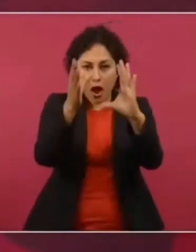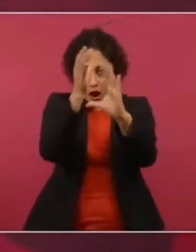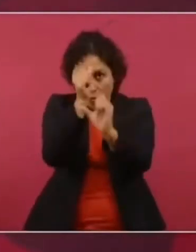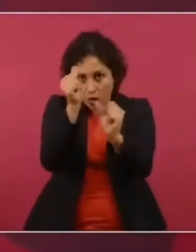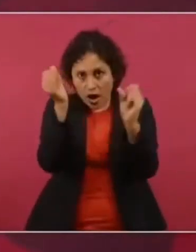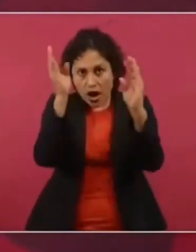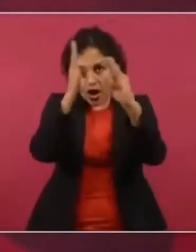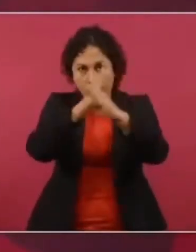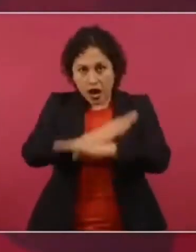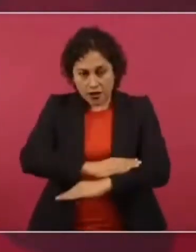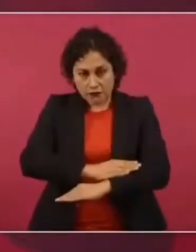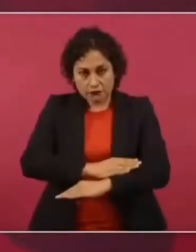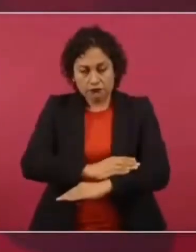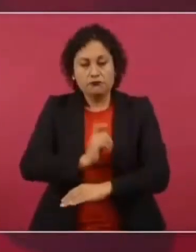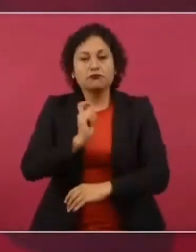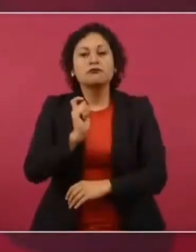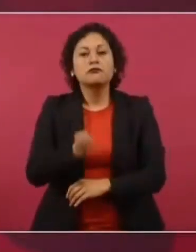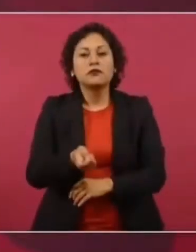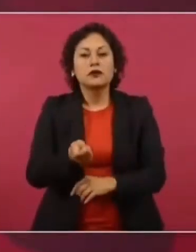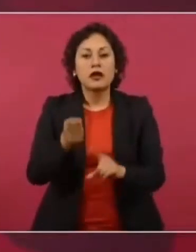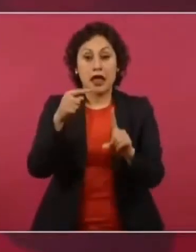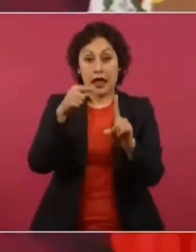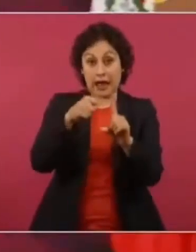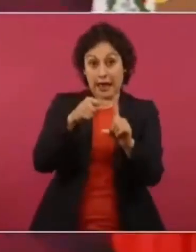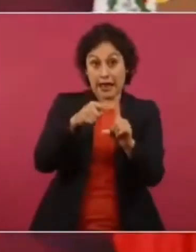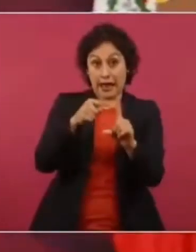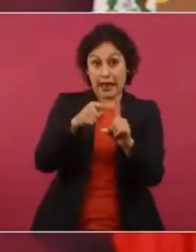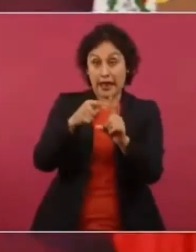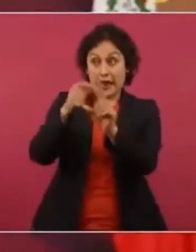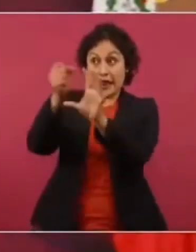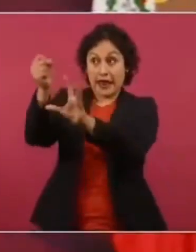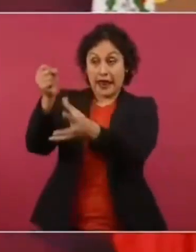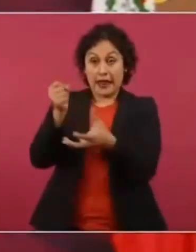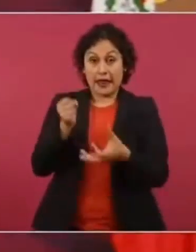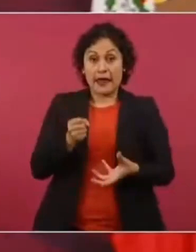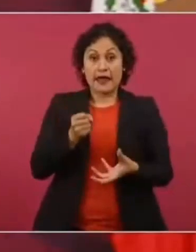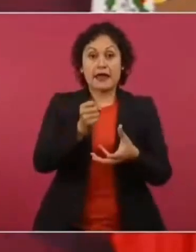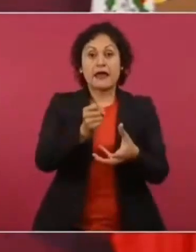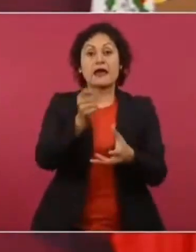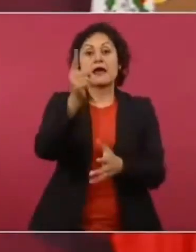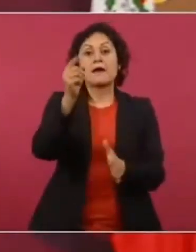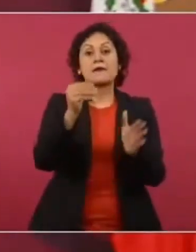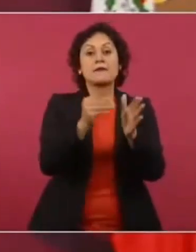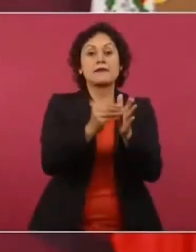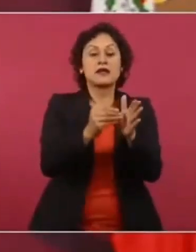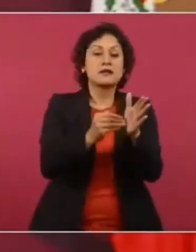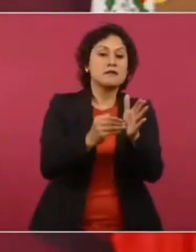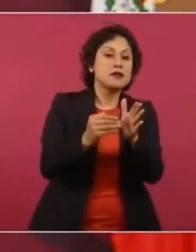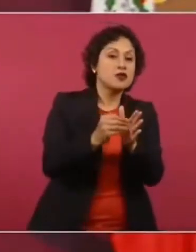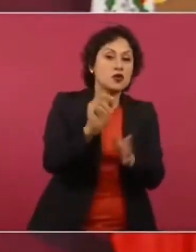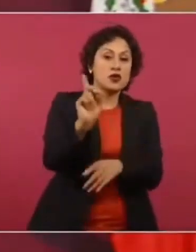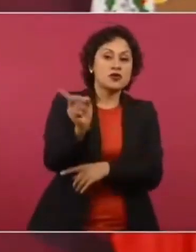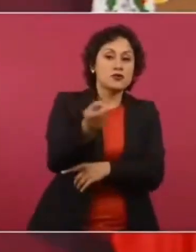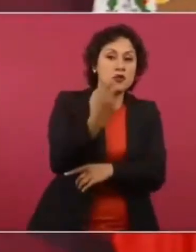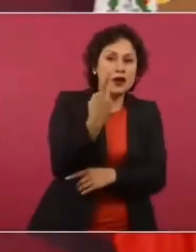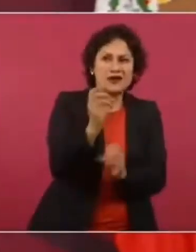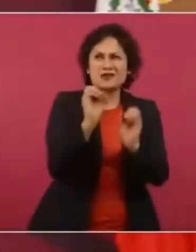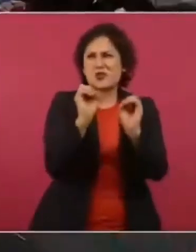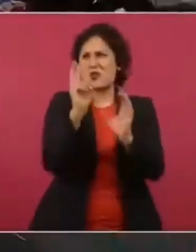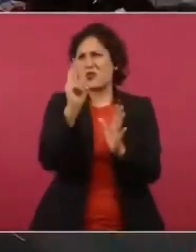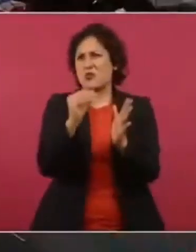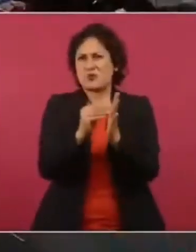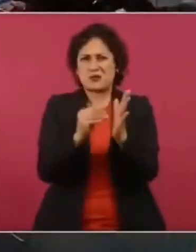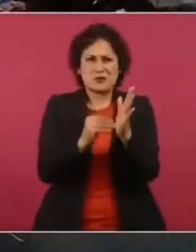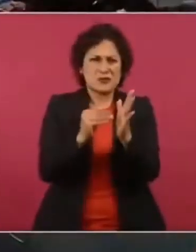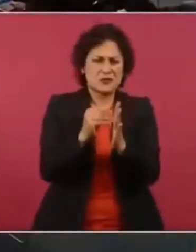Tuvo que devolver, creo que mil millones de dólares. dos mil millones de dólares. No sé cuánto.